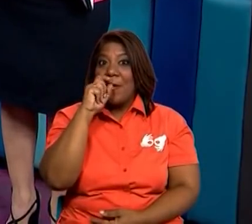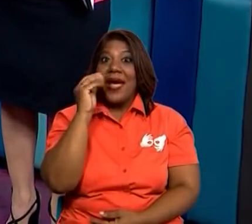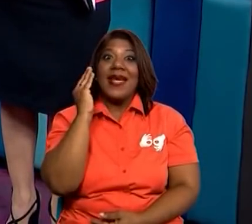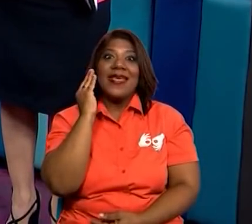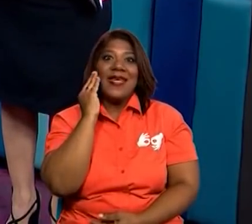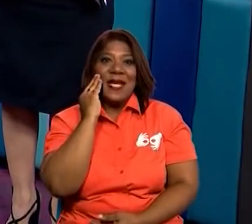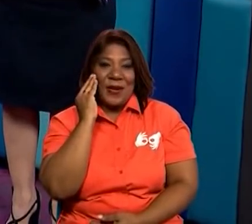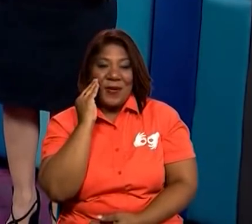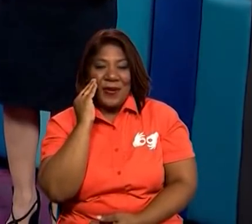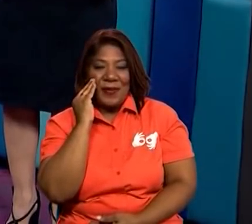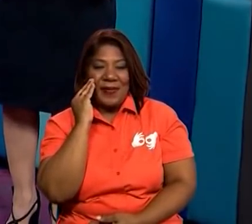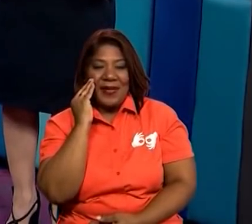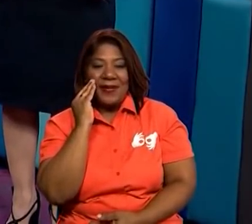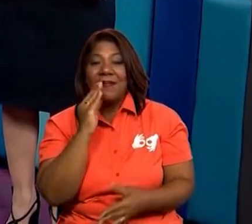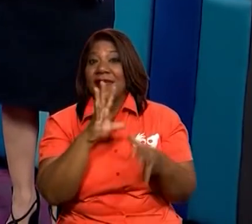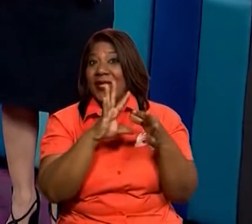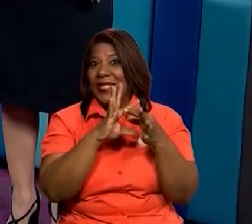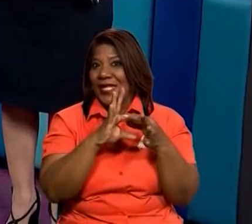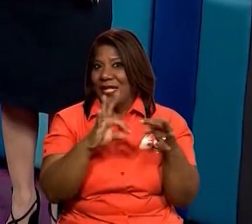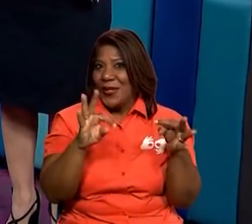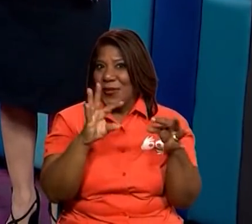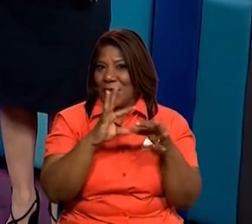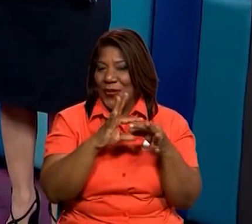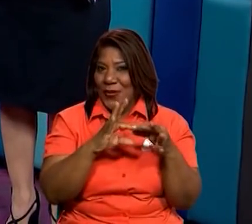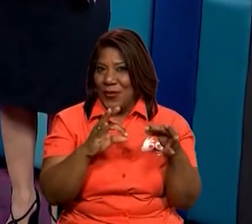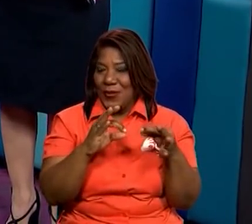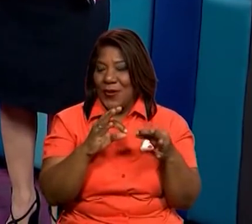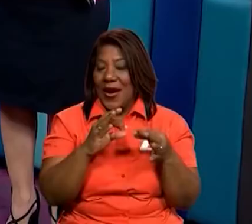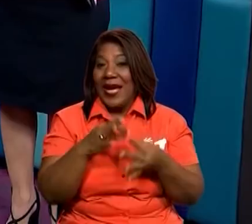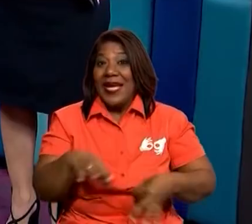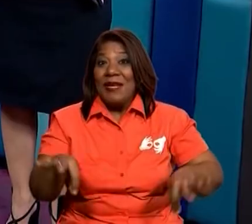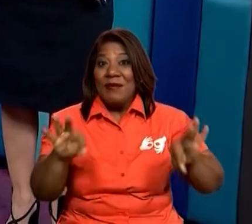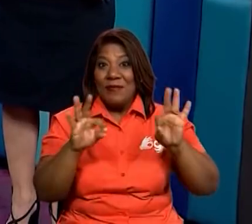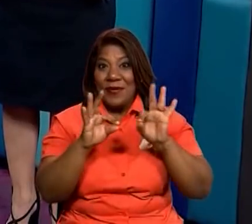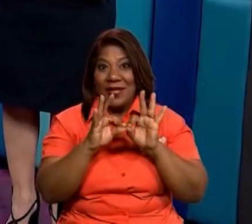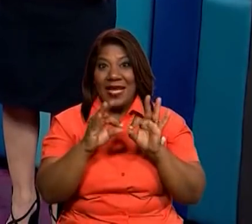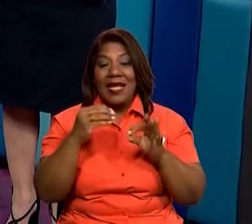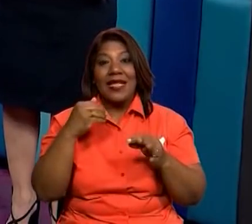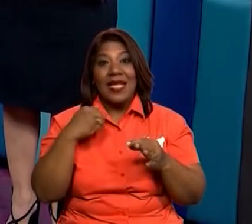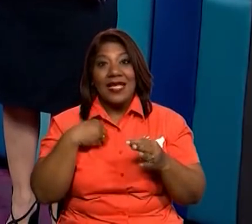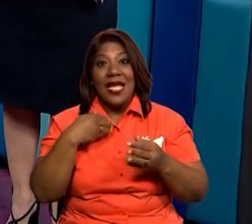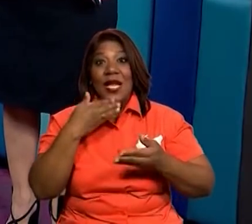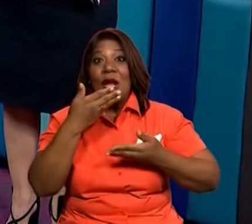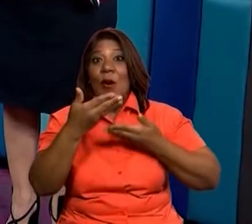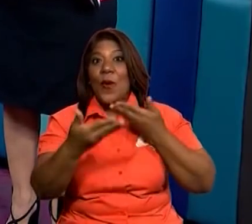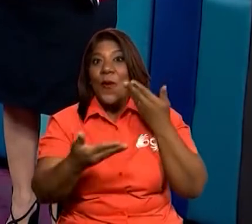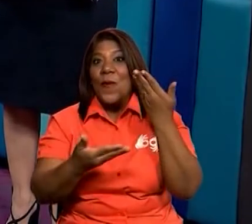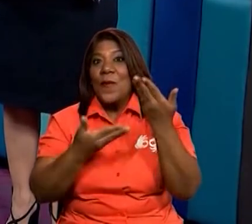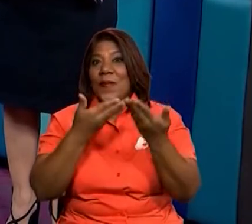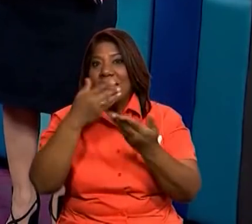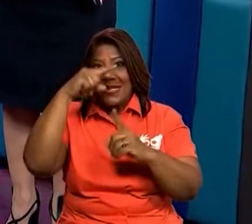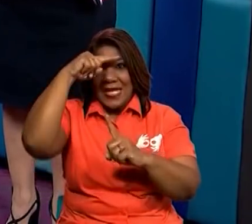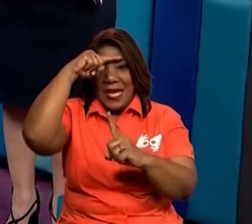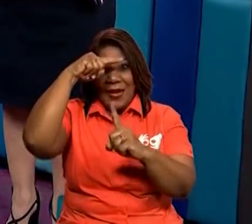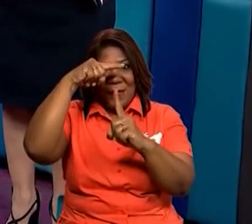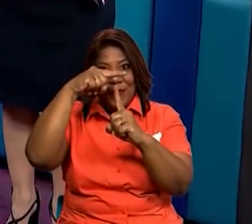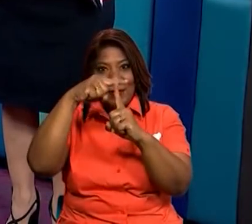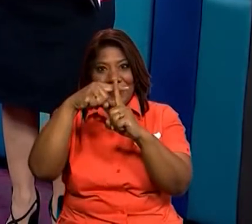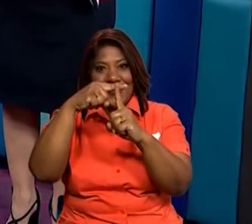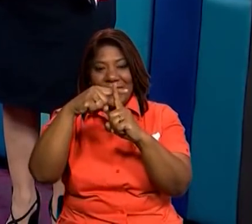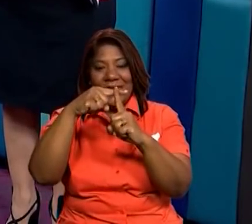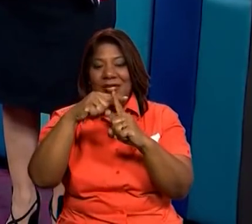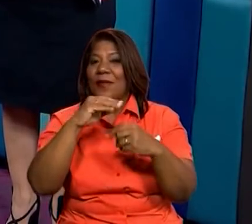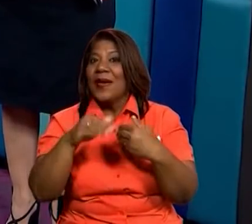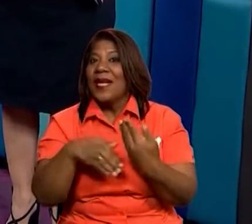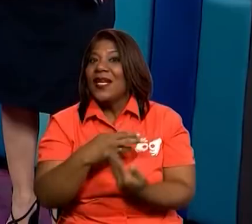Vieron, niños, de un cuento sacamos un mensaje. Y siempre debemos de sacar esos mensajes positivos